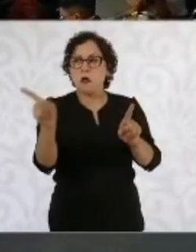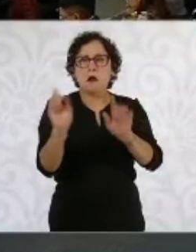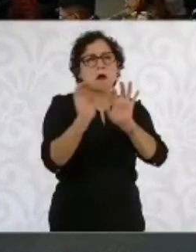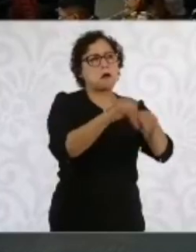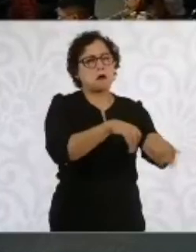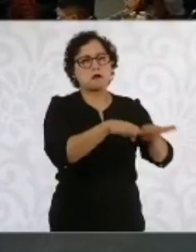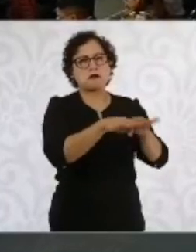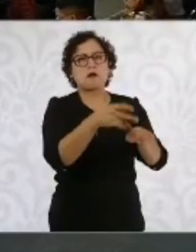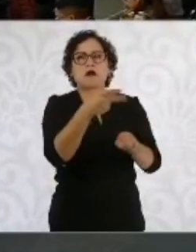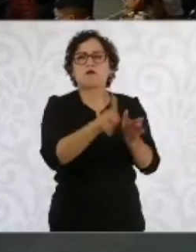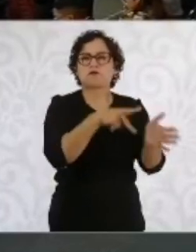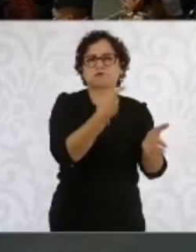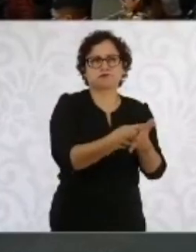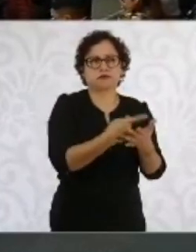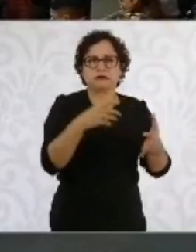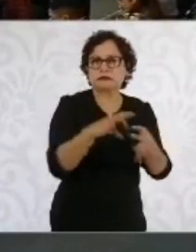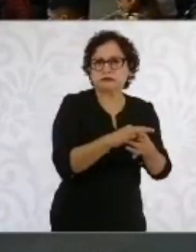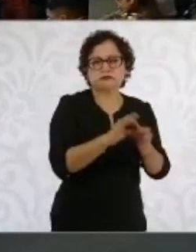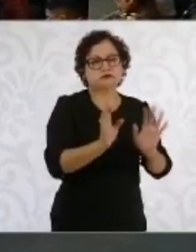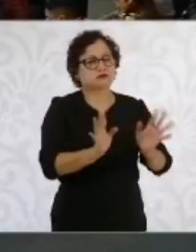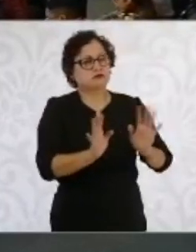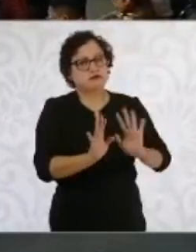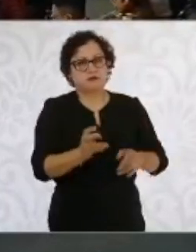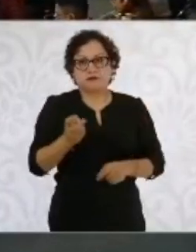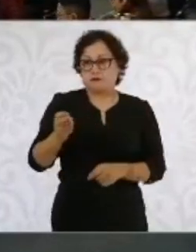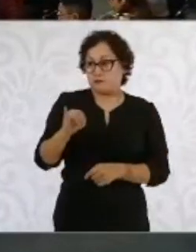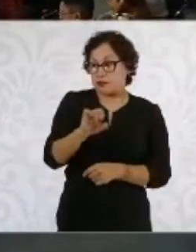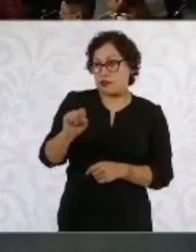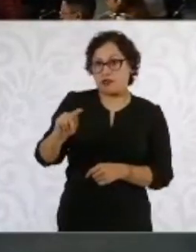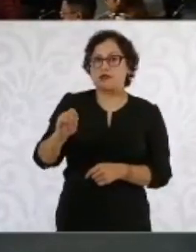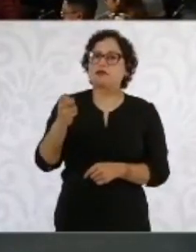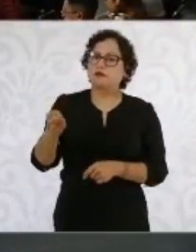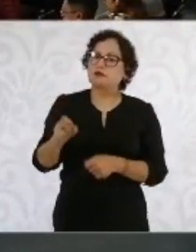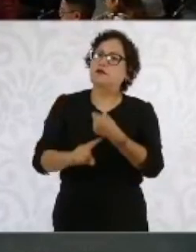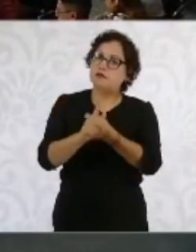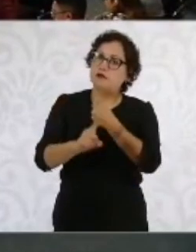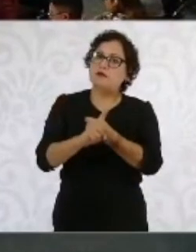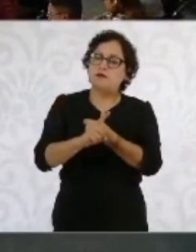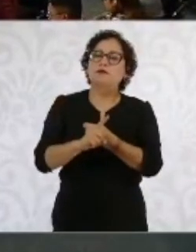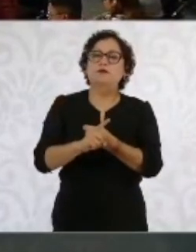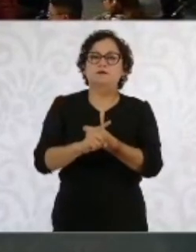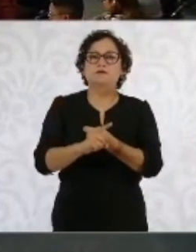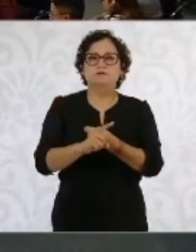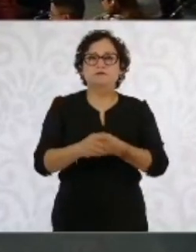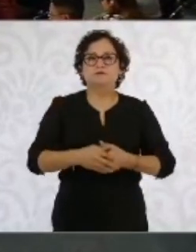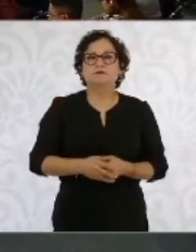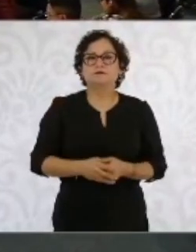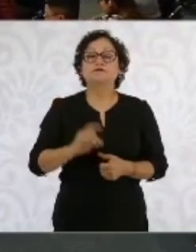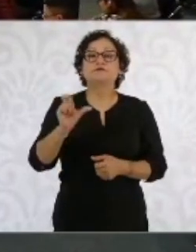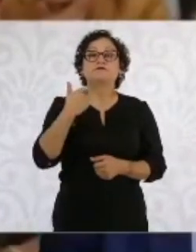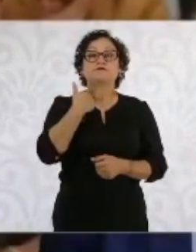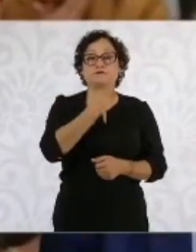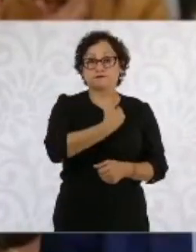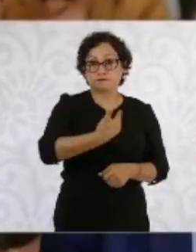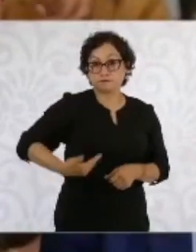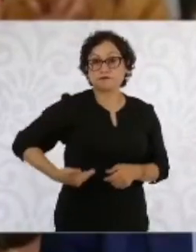al final. Y ahí tienen una problemática, bueno, esa problemática de los familiares, el presidente hizo, tuvo la intención, el expresidente tuvo